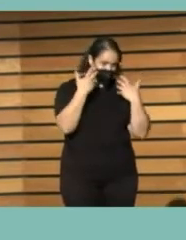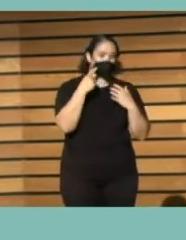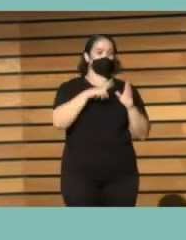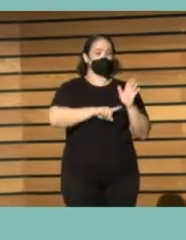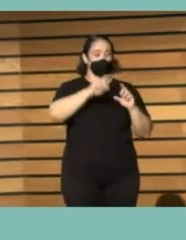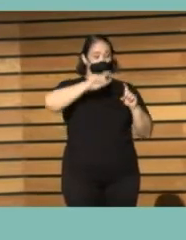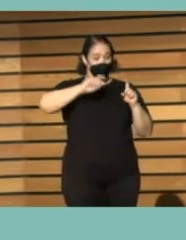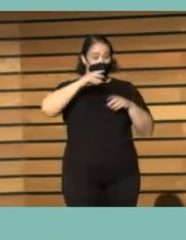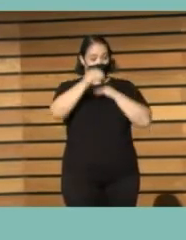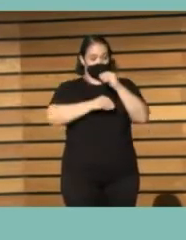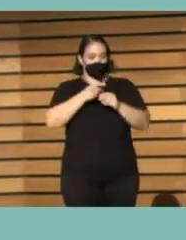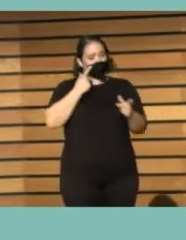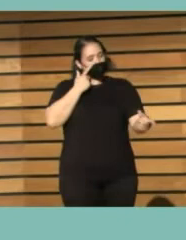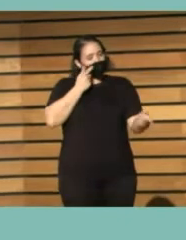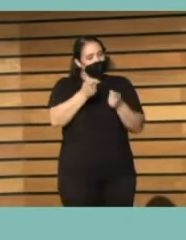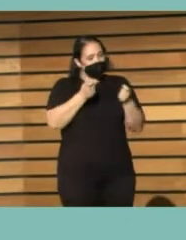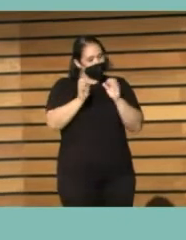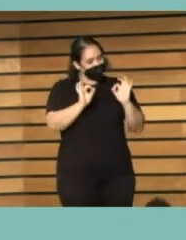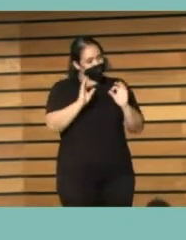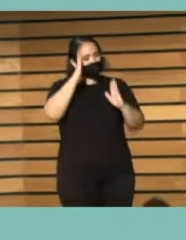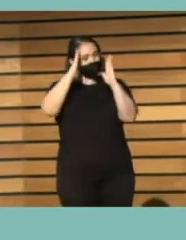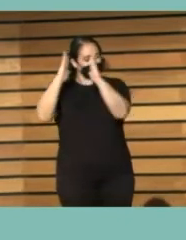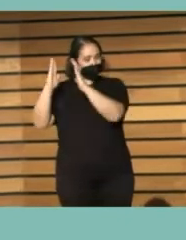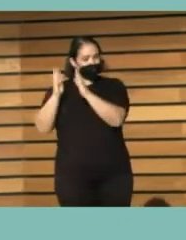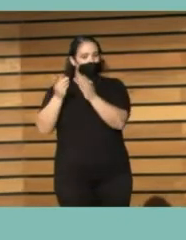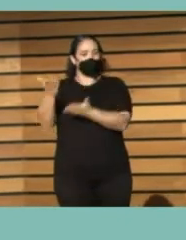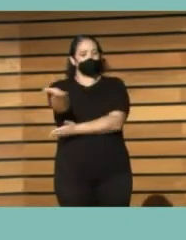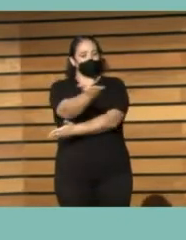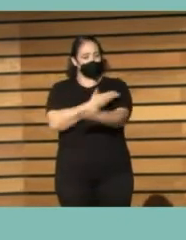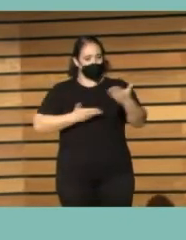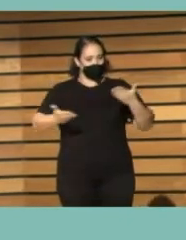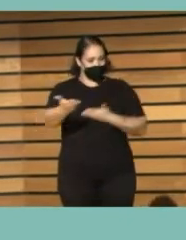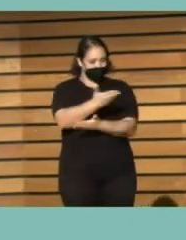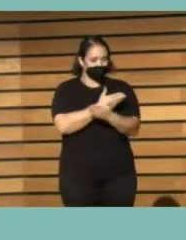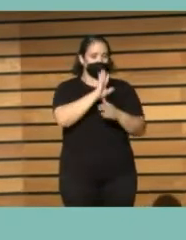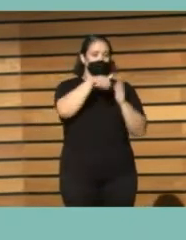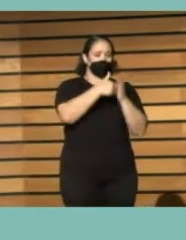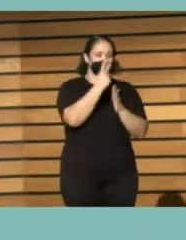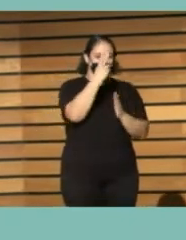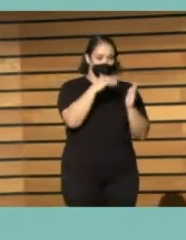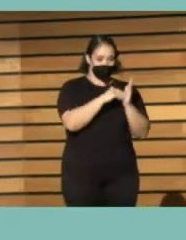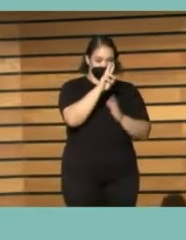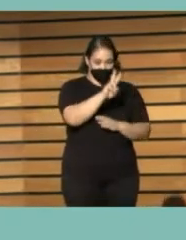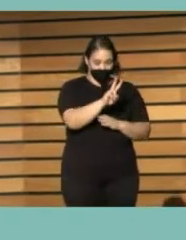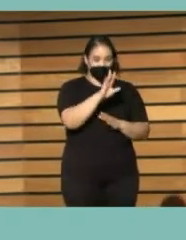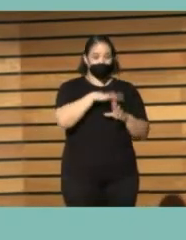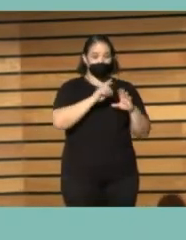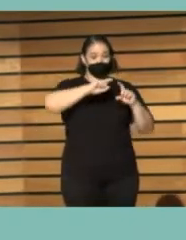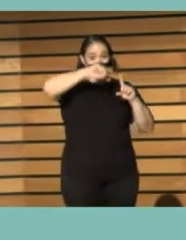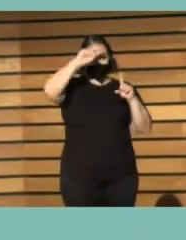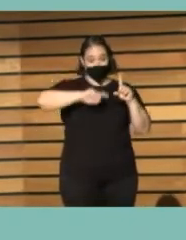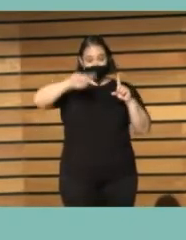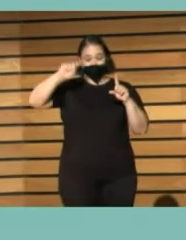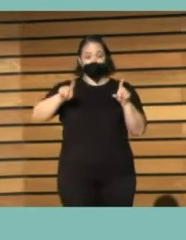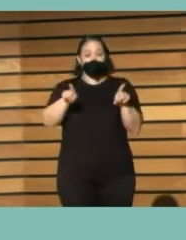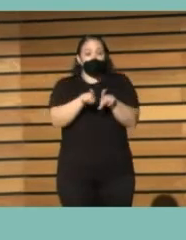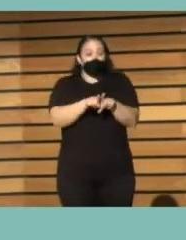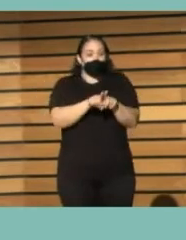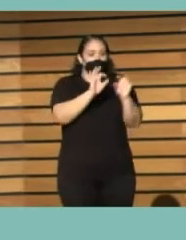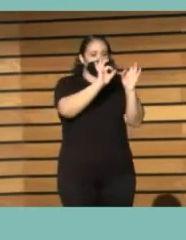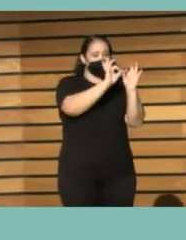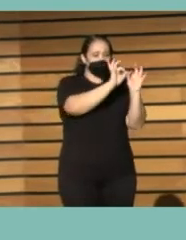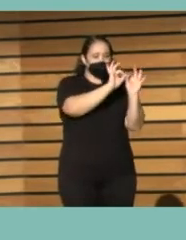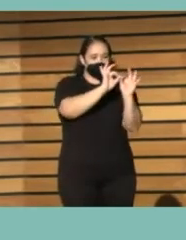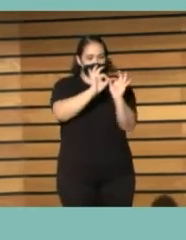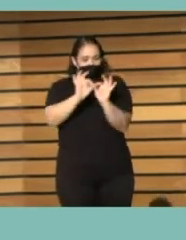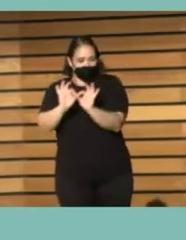de esta Subdirección General de Coordinación Bibliotecaria, ha colaborado con el INE desde 2002 para que la estadística fuera acorde a las